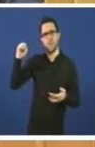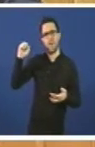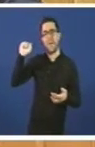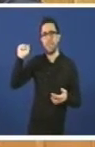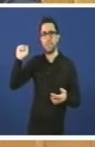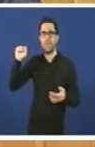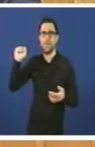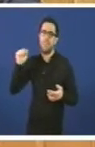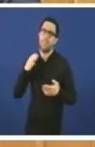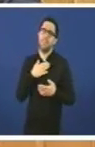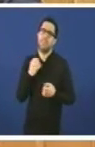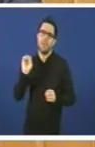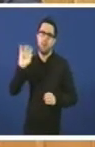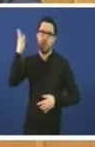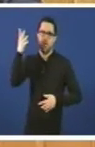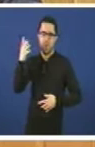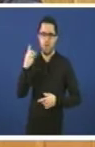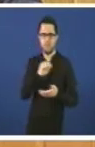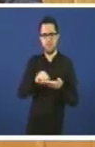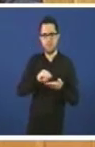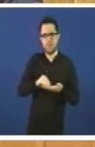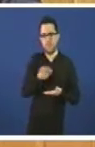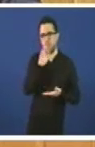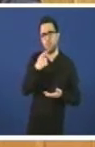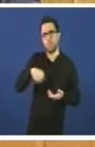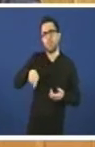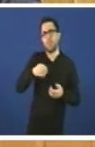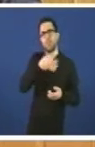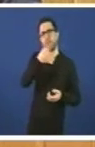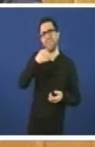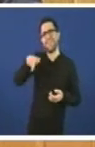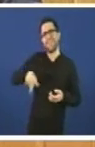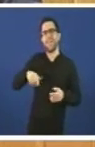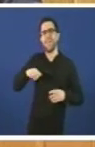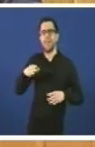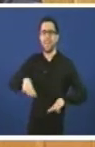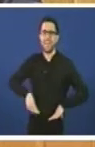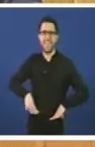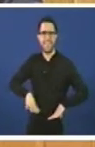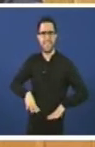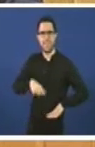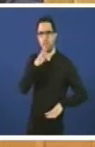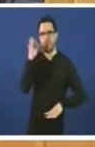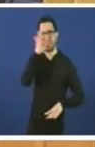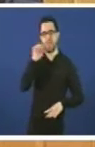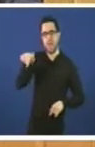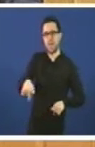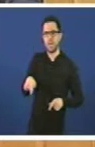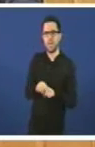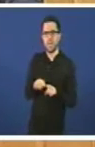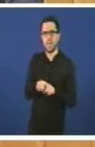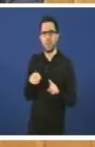en galego, estando en vos aires, pero aquí no propio Parlamento galego temos que asistir a humillación